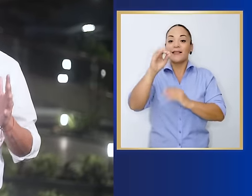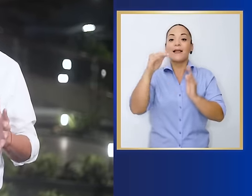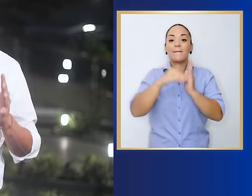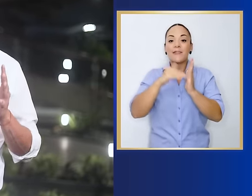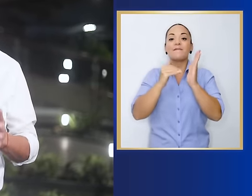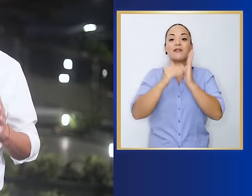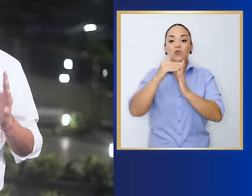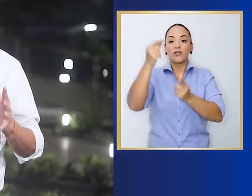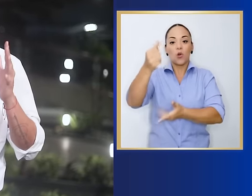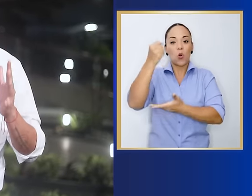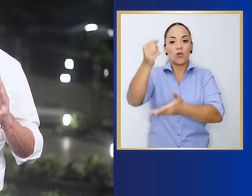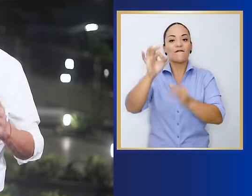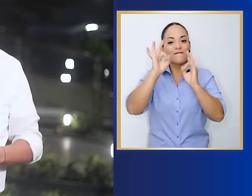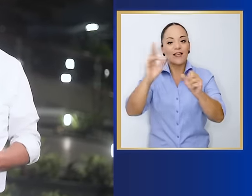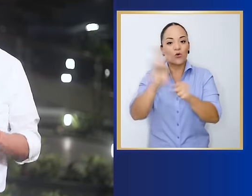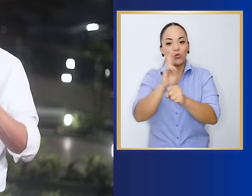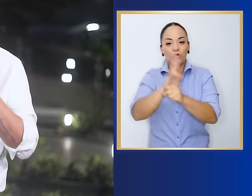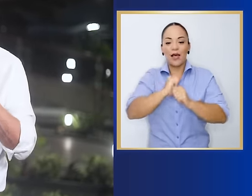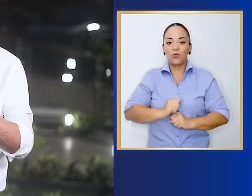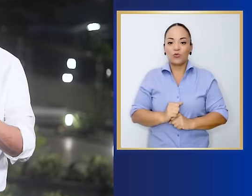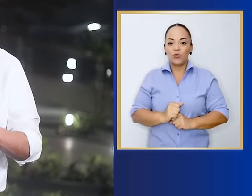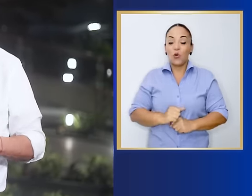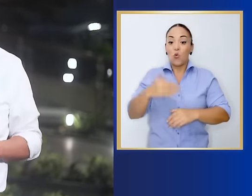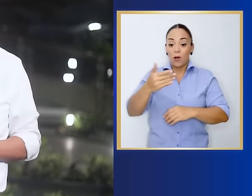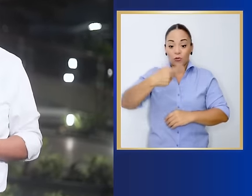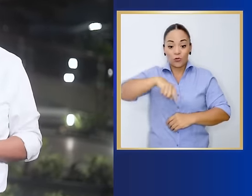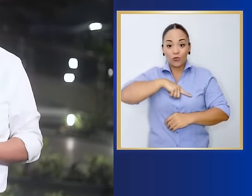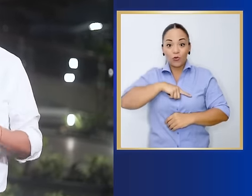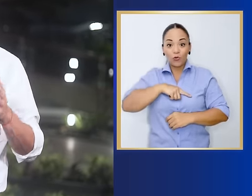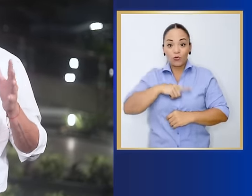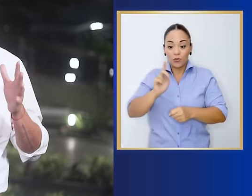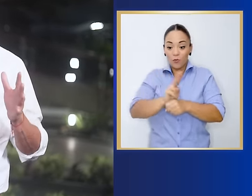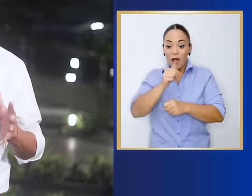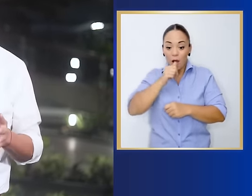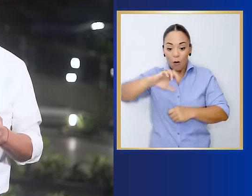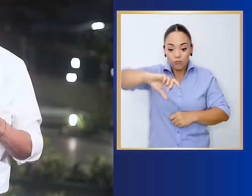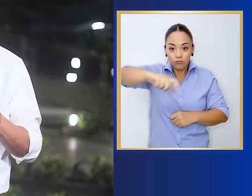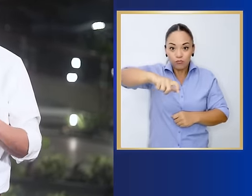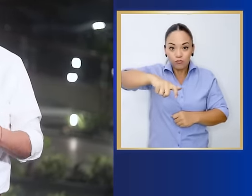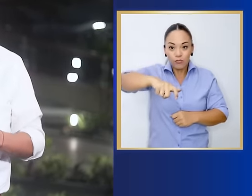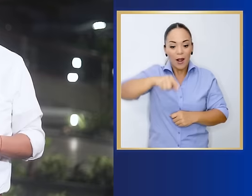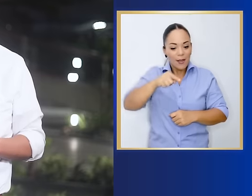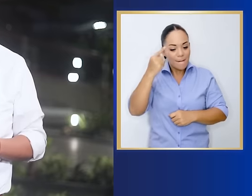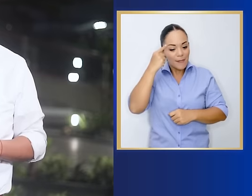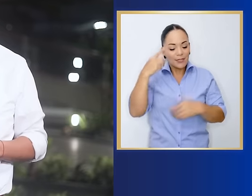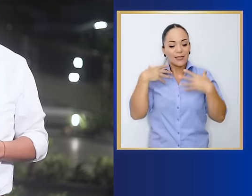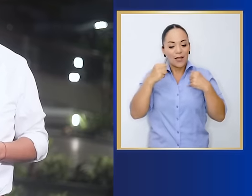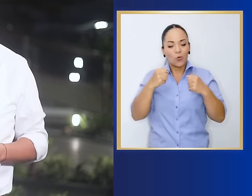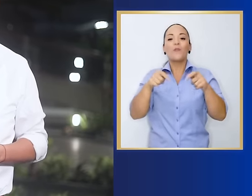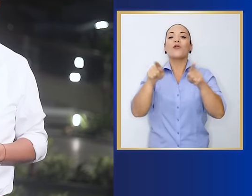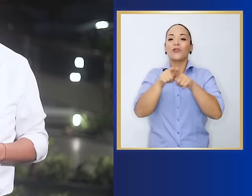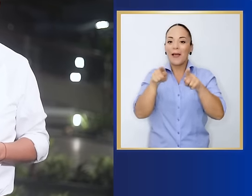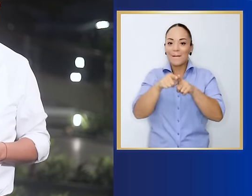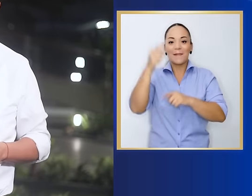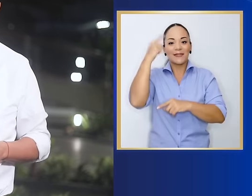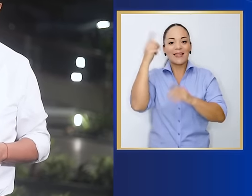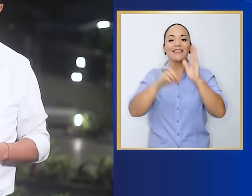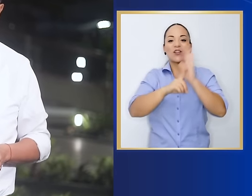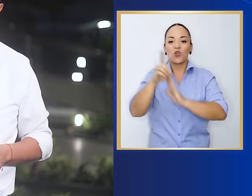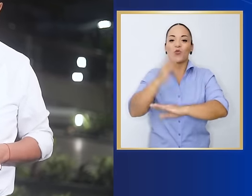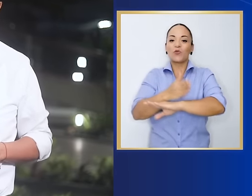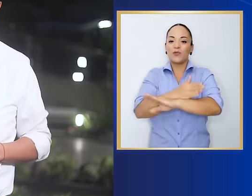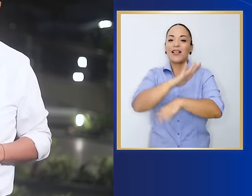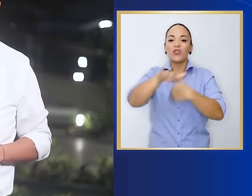mil millones de colores bien invertidos para que cada vez que abramos el tubo, podamos pensar no solo en salud, sino también en desarrollo y